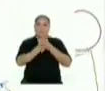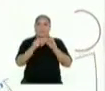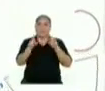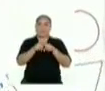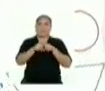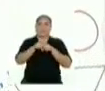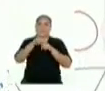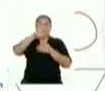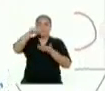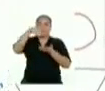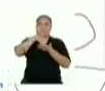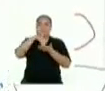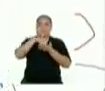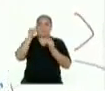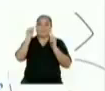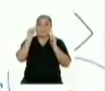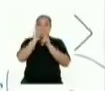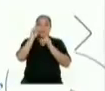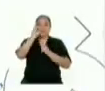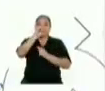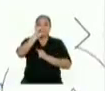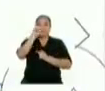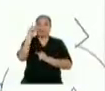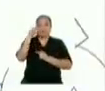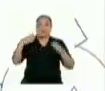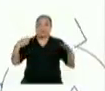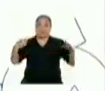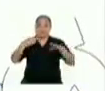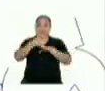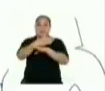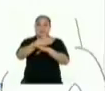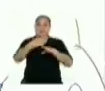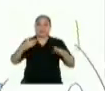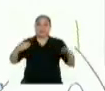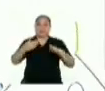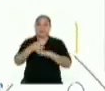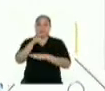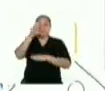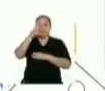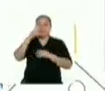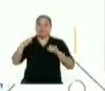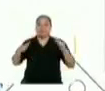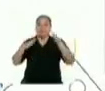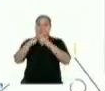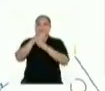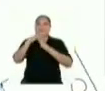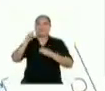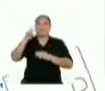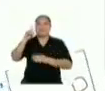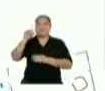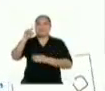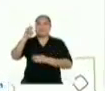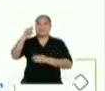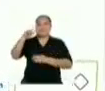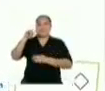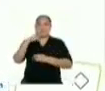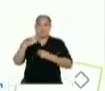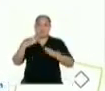también tiene un centro, el punto O, donde se intersectan las tres diagonales del octaedro.